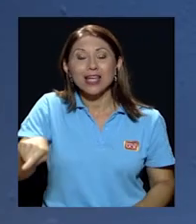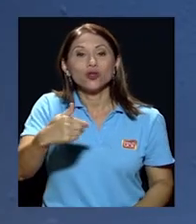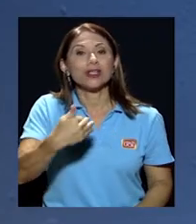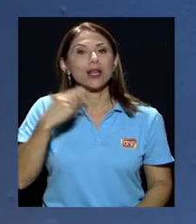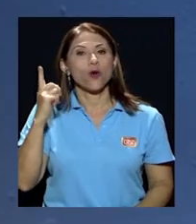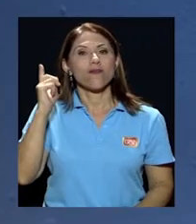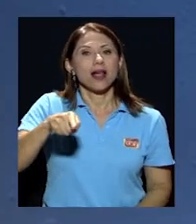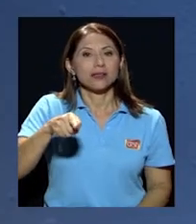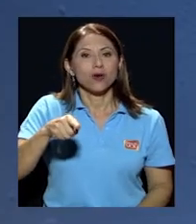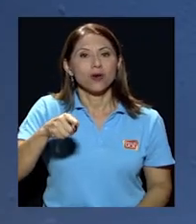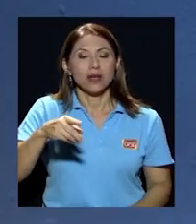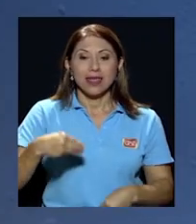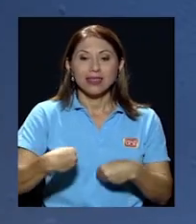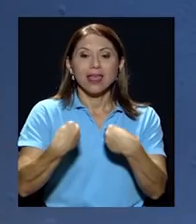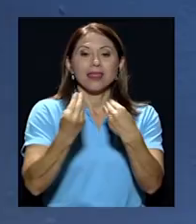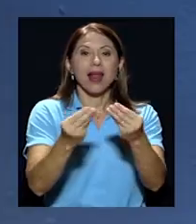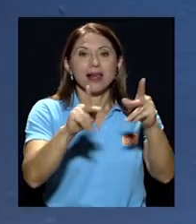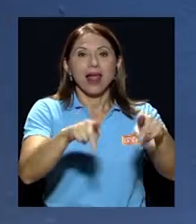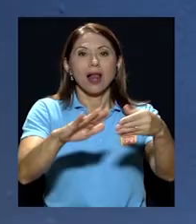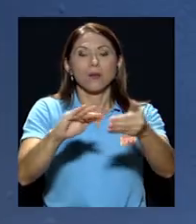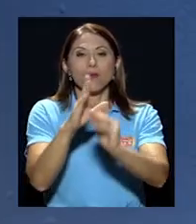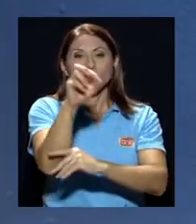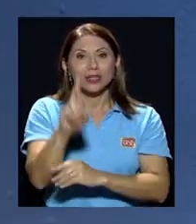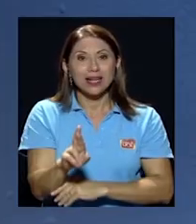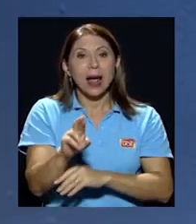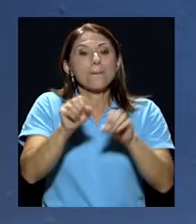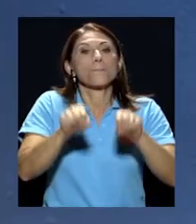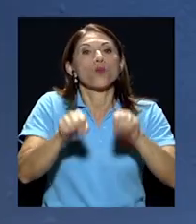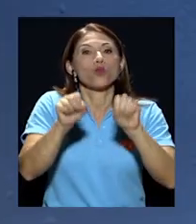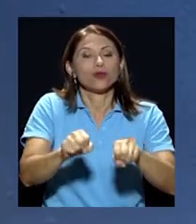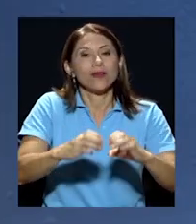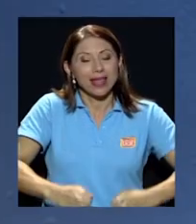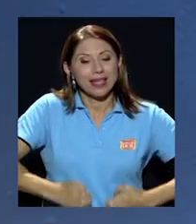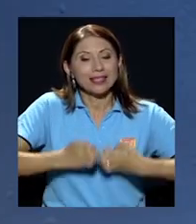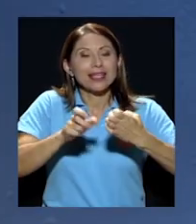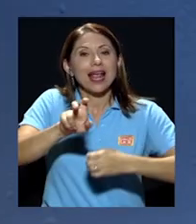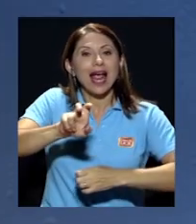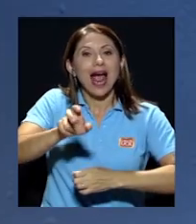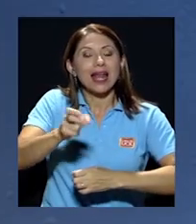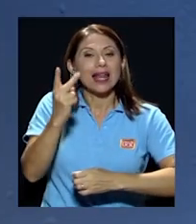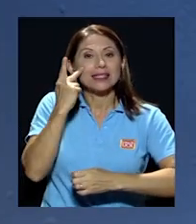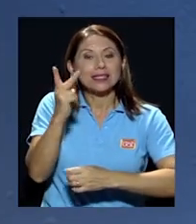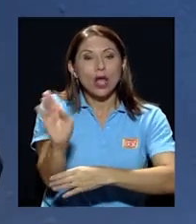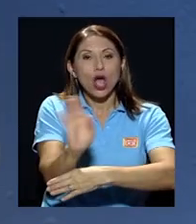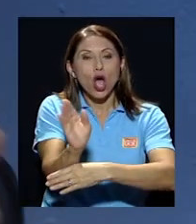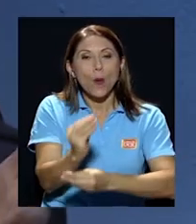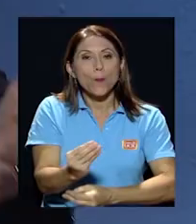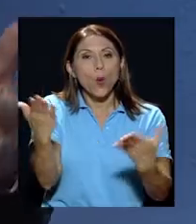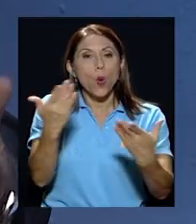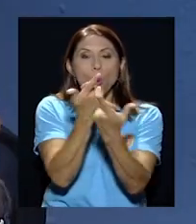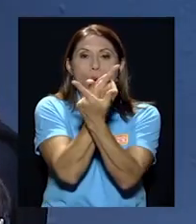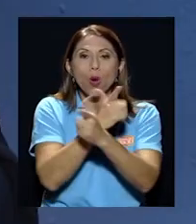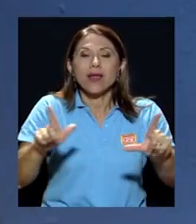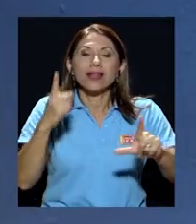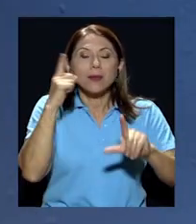la posibilidad de que existan canales públicos libres absolutamente libres para que puedan